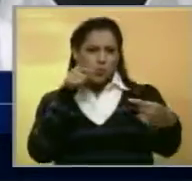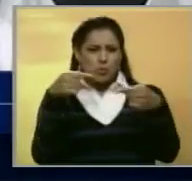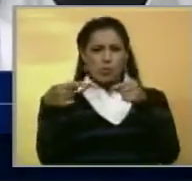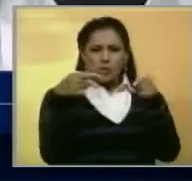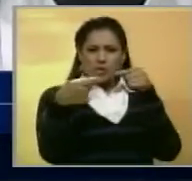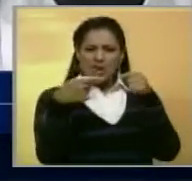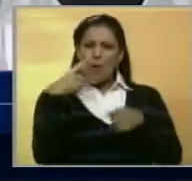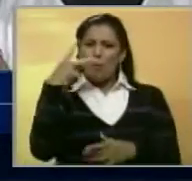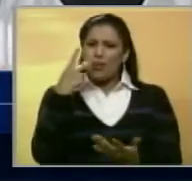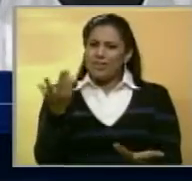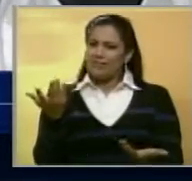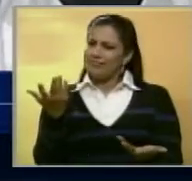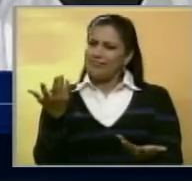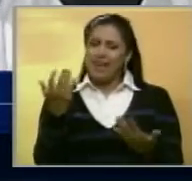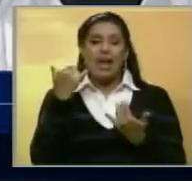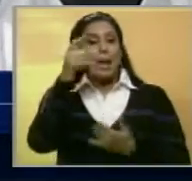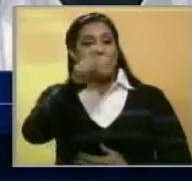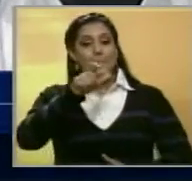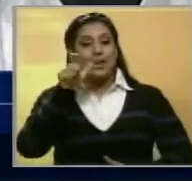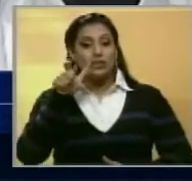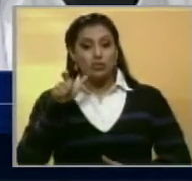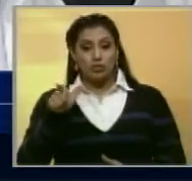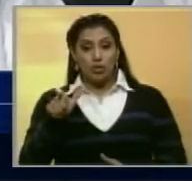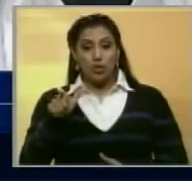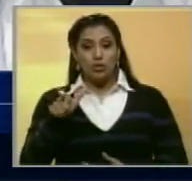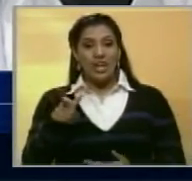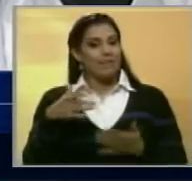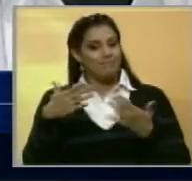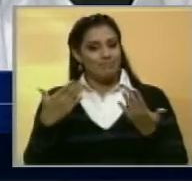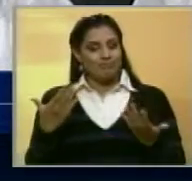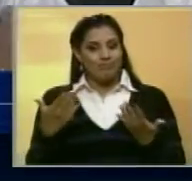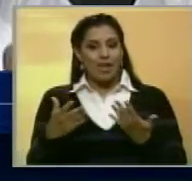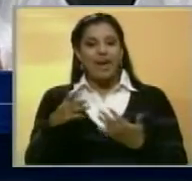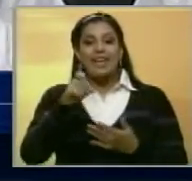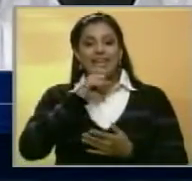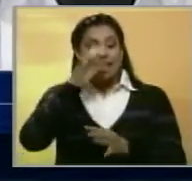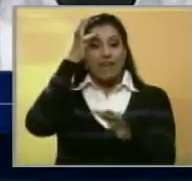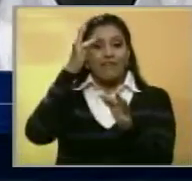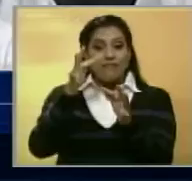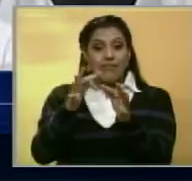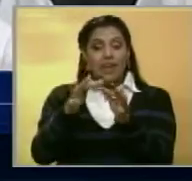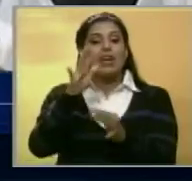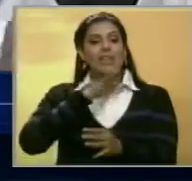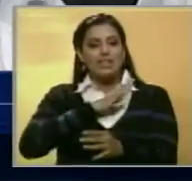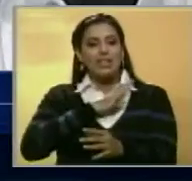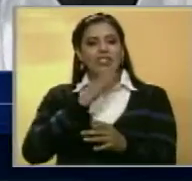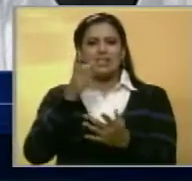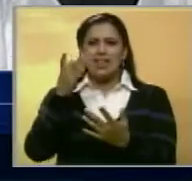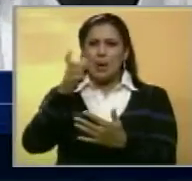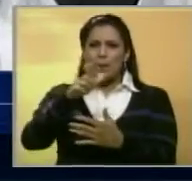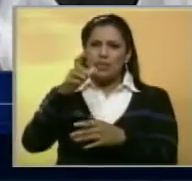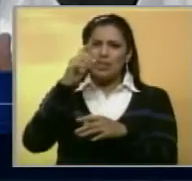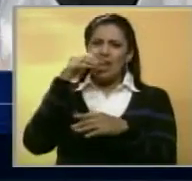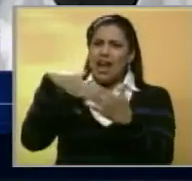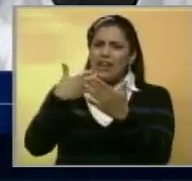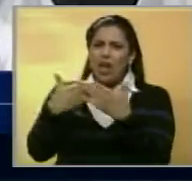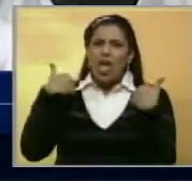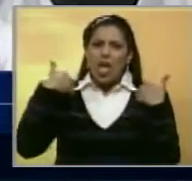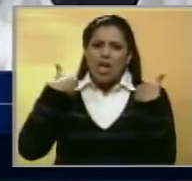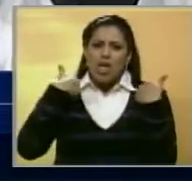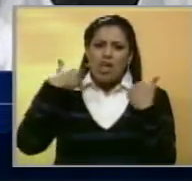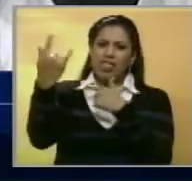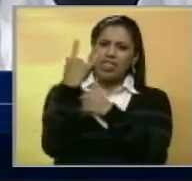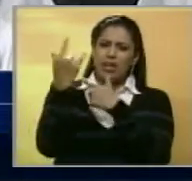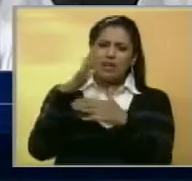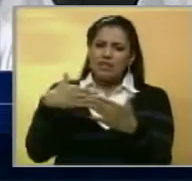politiquera, donde la gente al final, los que creían en ellos están diciendo, bueno, ¿hasta cuándo nos van a estar